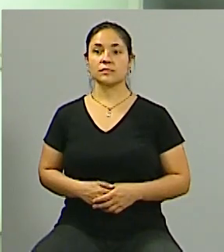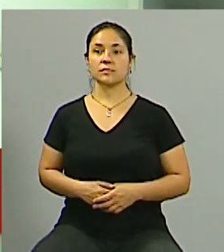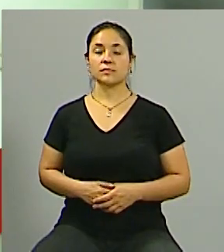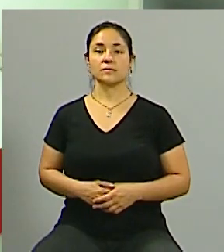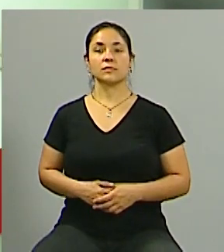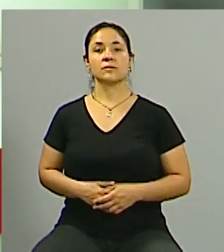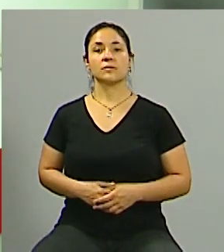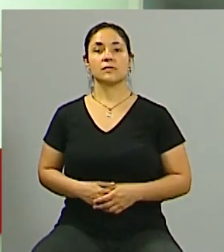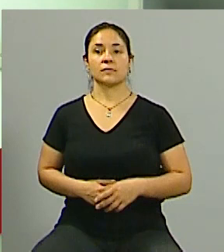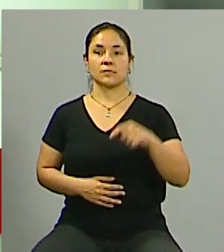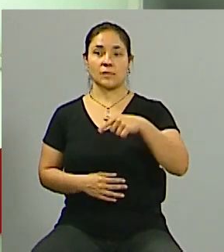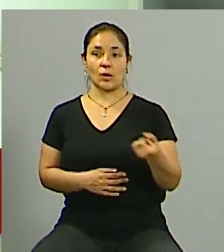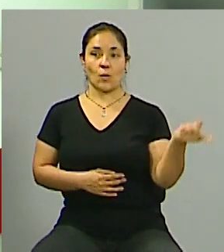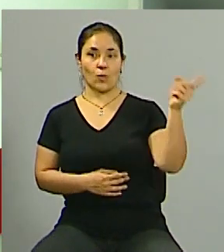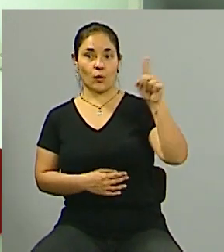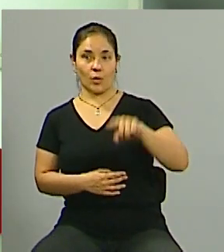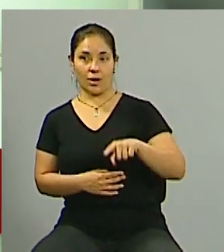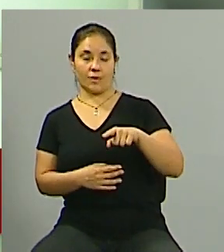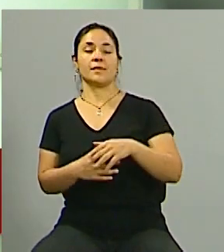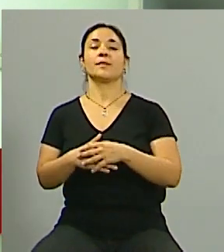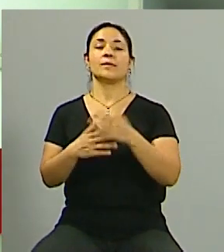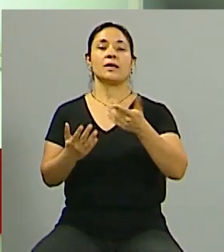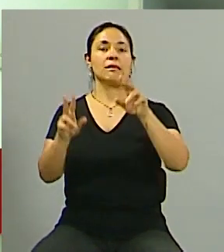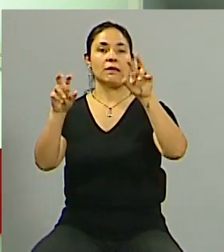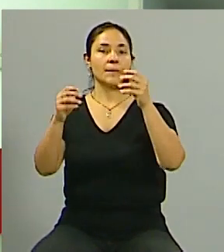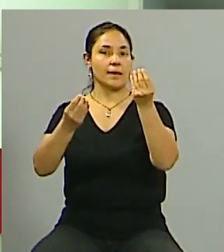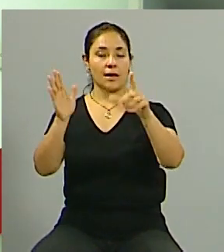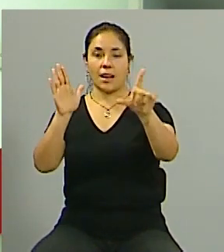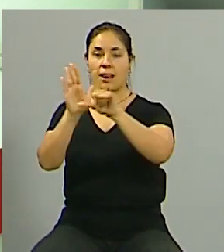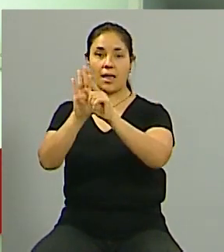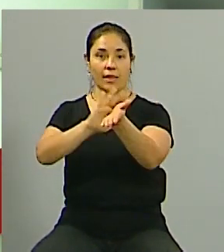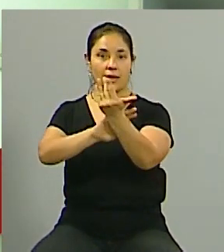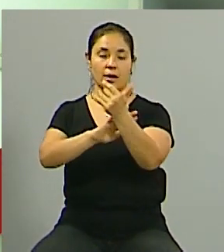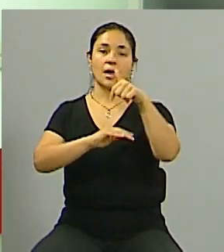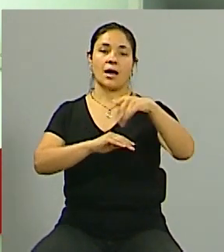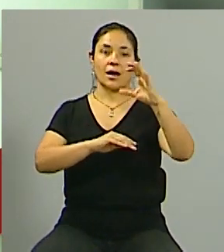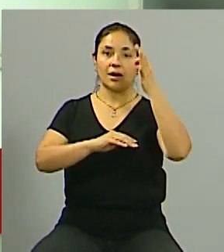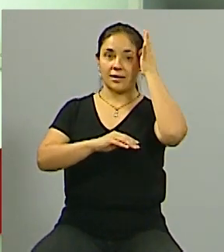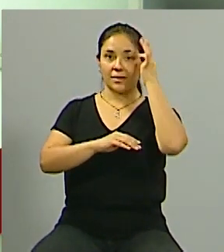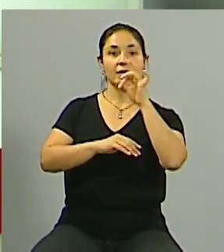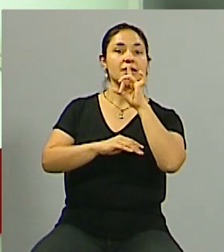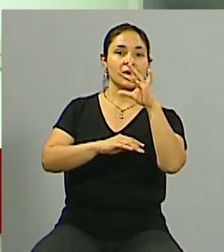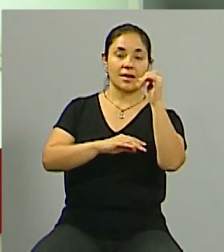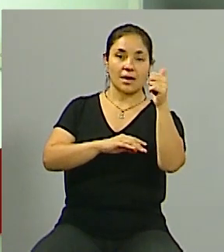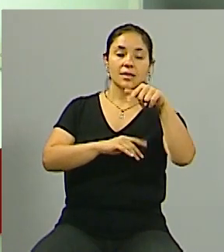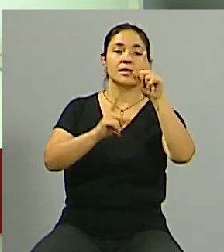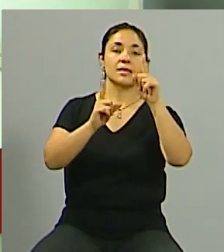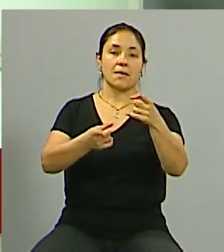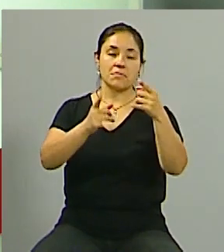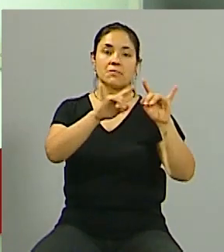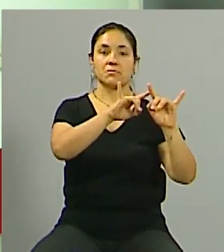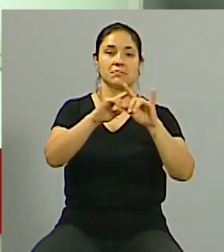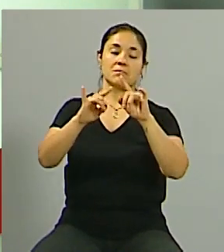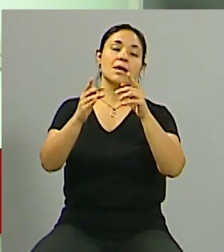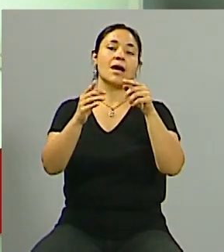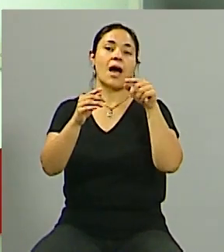Bueno, estamos de regreso, vamos a hablar de ley de alquileres, estamos en el 30 de la TDA, también 22 de Supercanal al CD, la invitación siempre